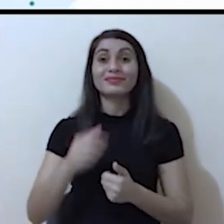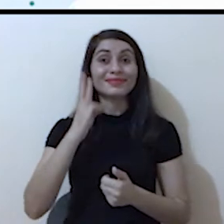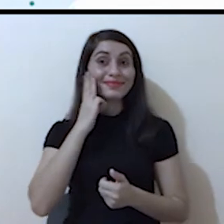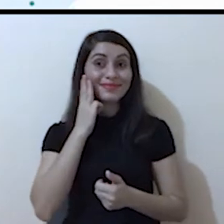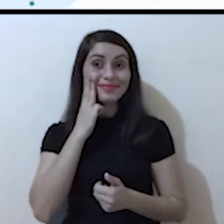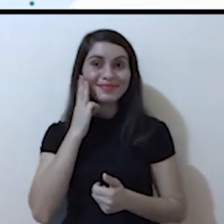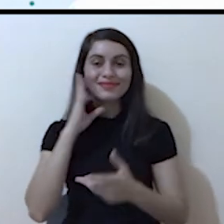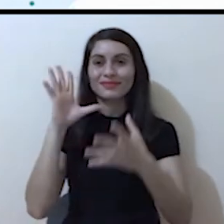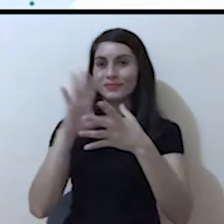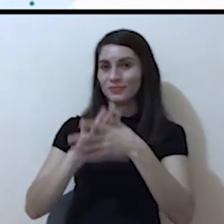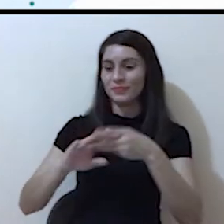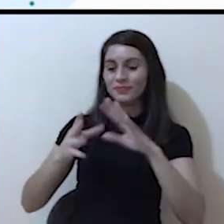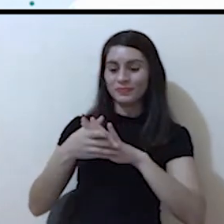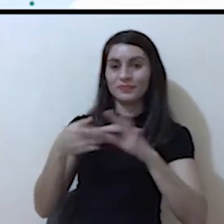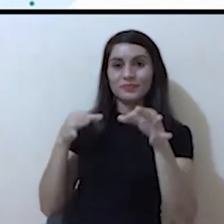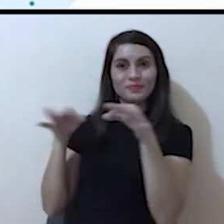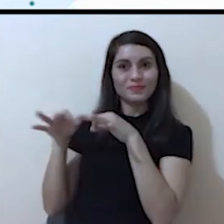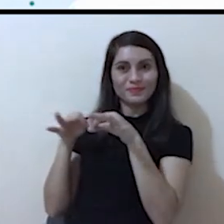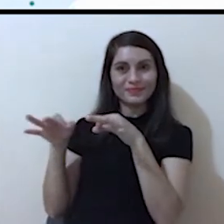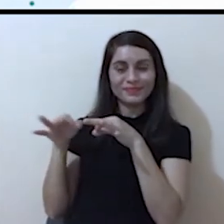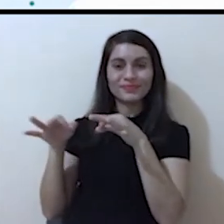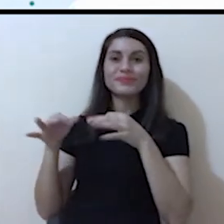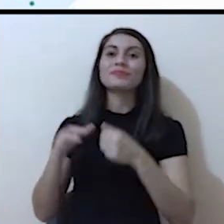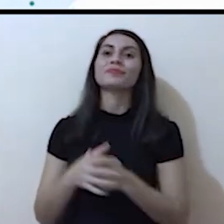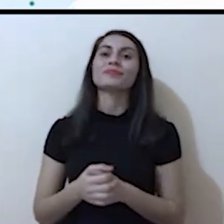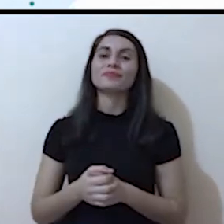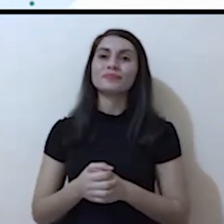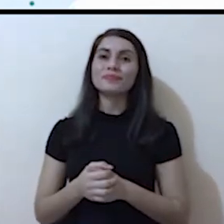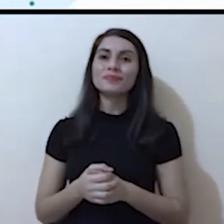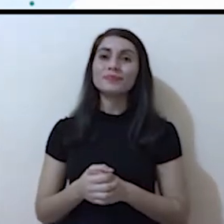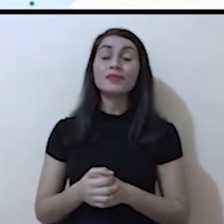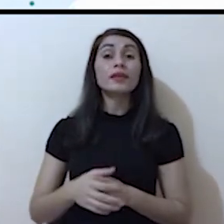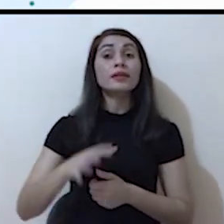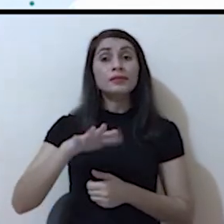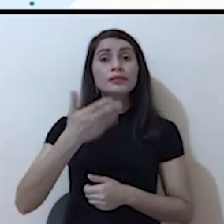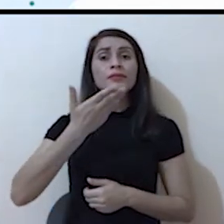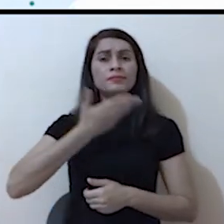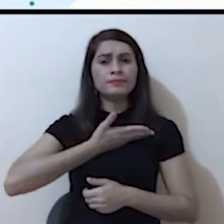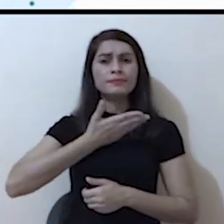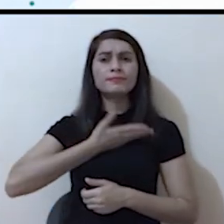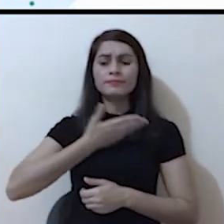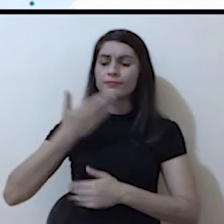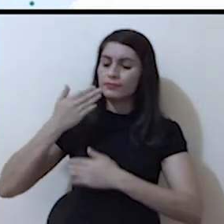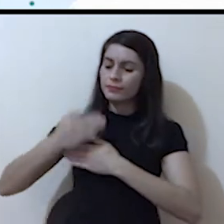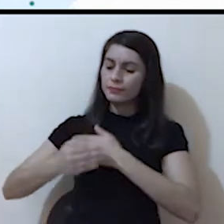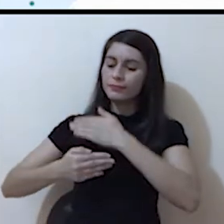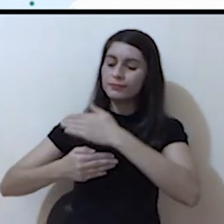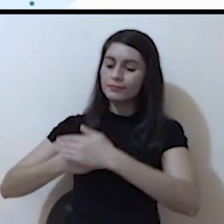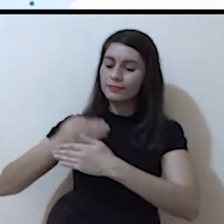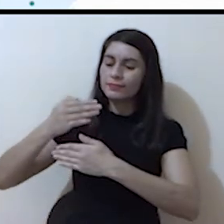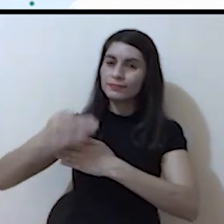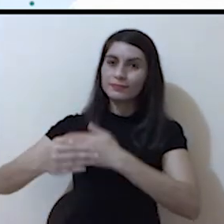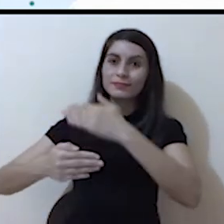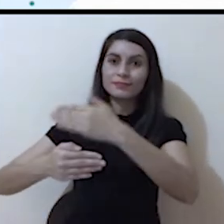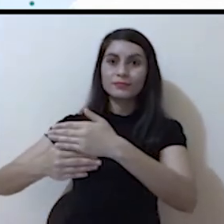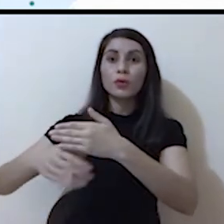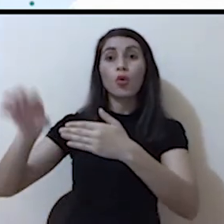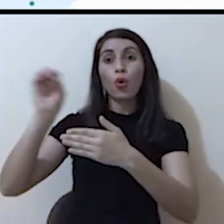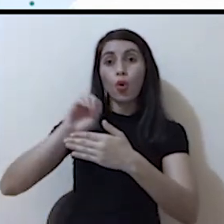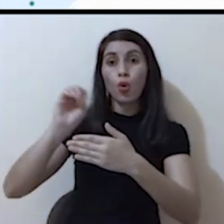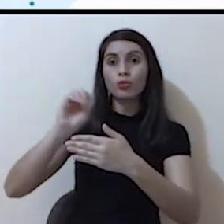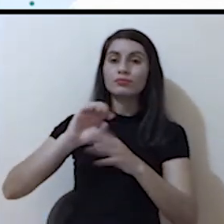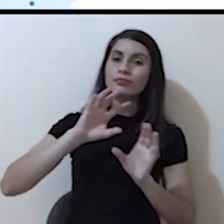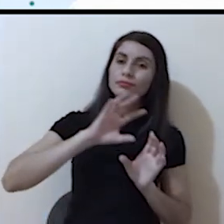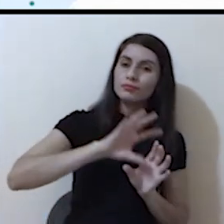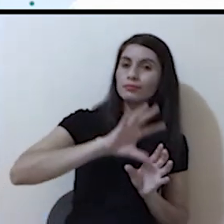que su mamá le contestó a esa pregunta. Existe algo llamado ciclo